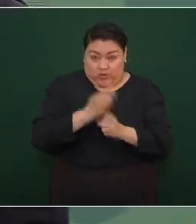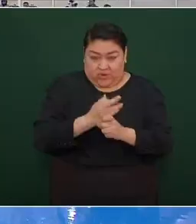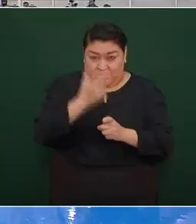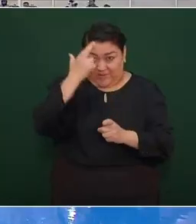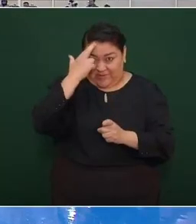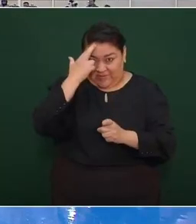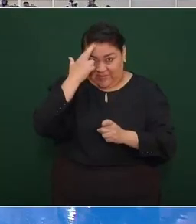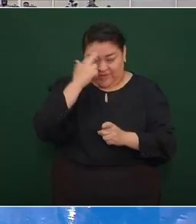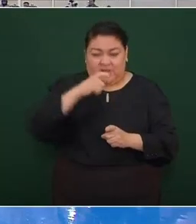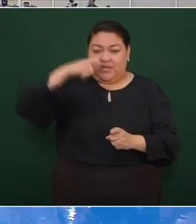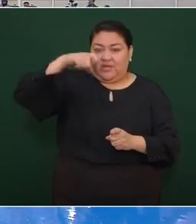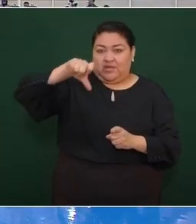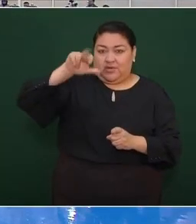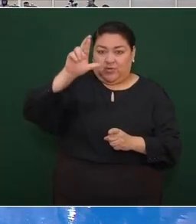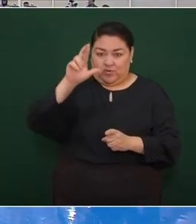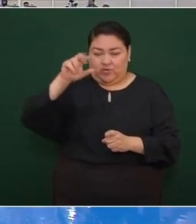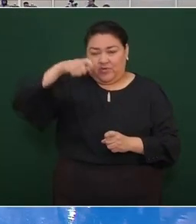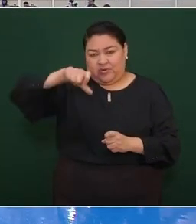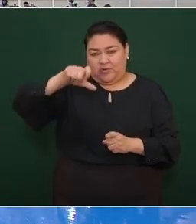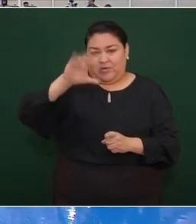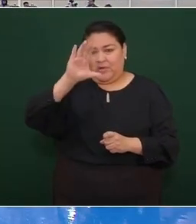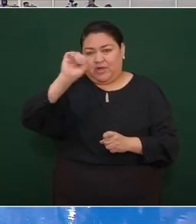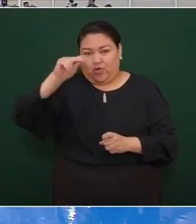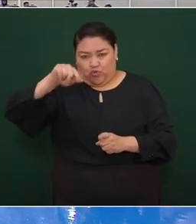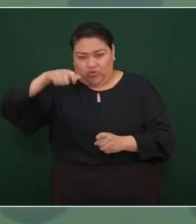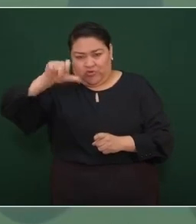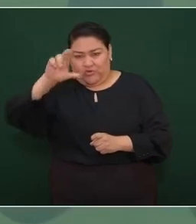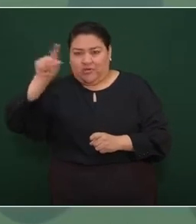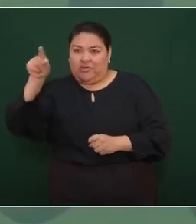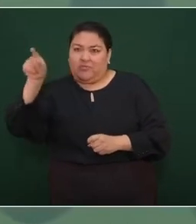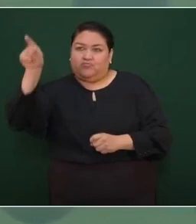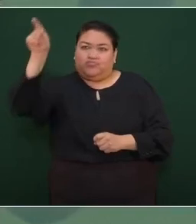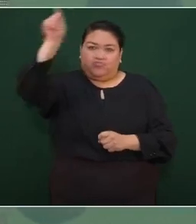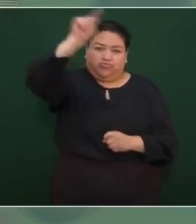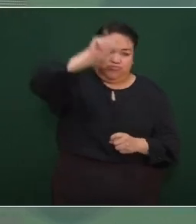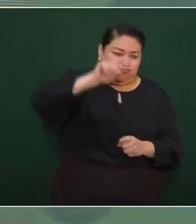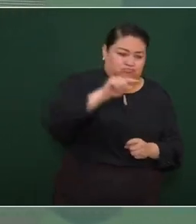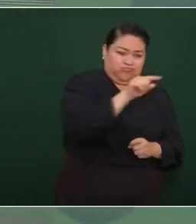Cancún hasta Coatzacoalcos